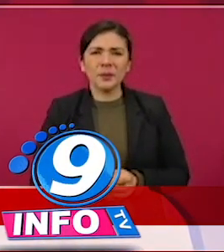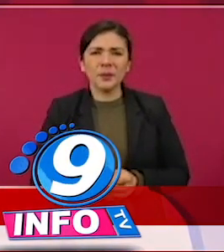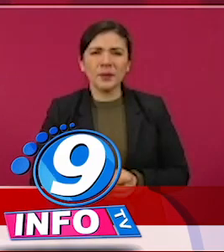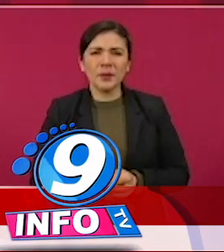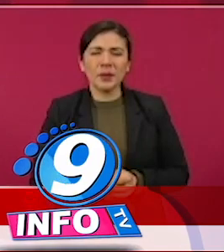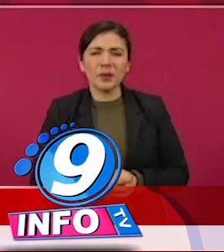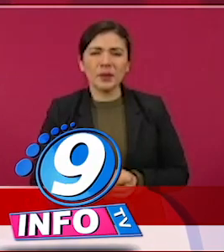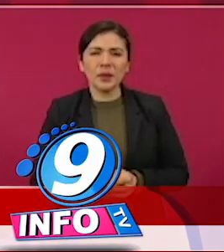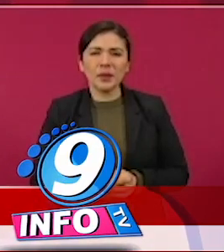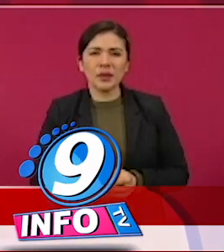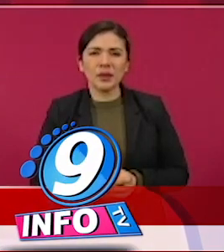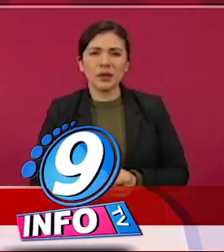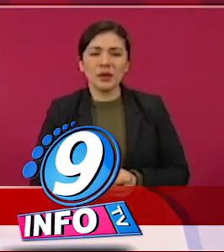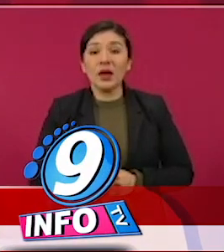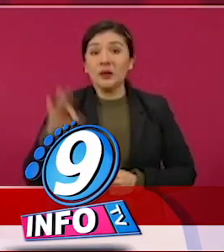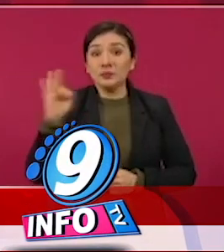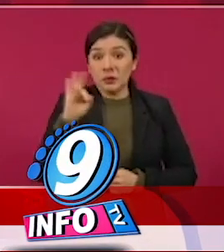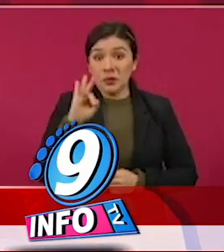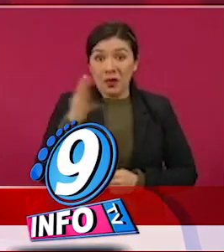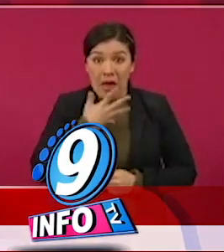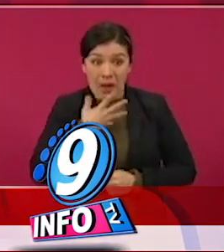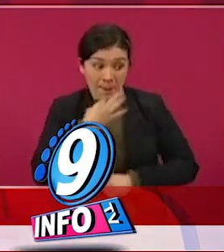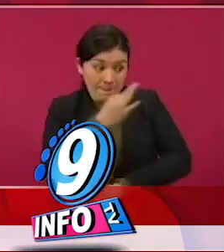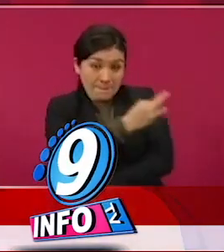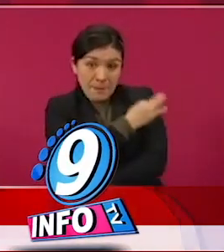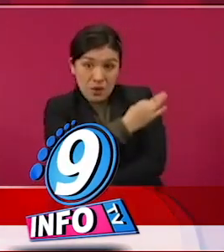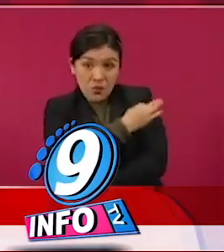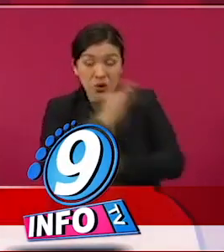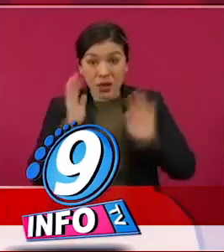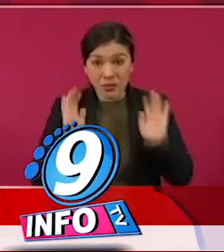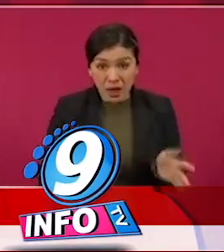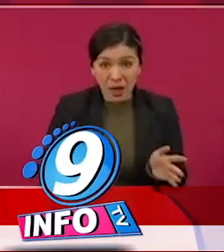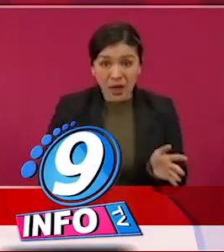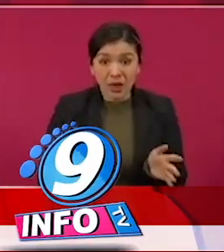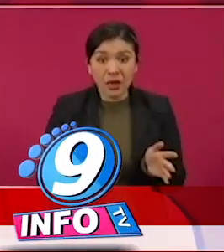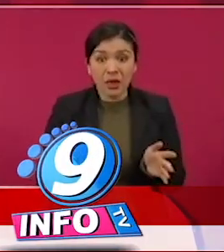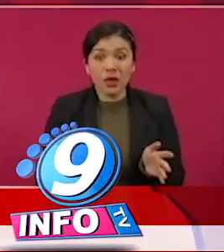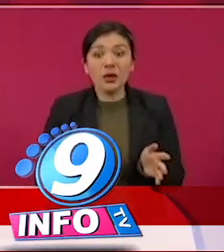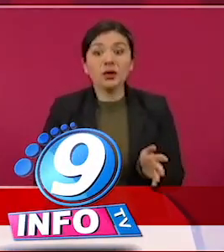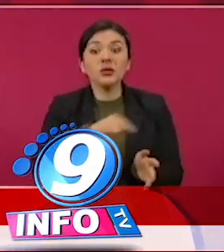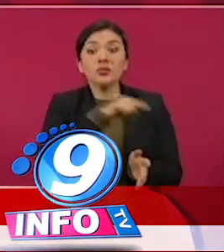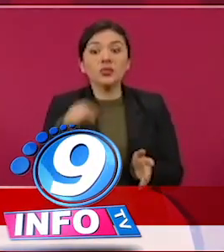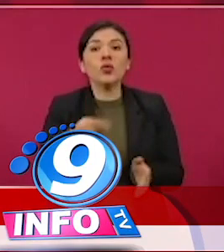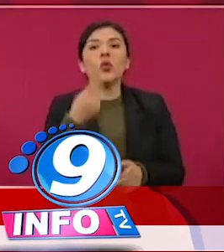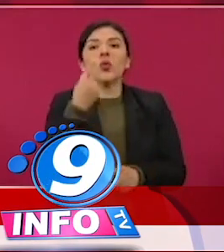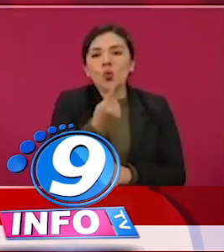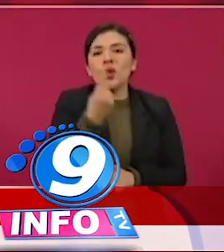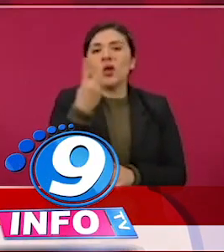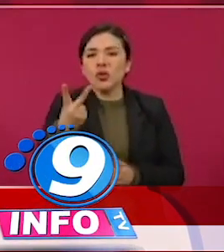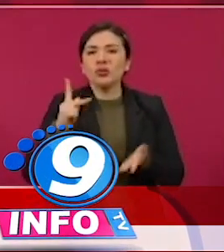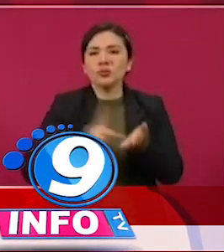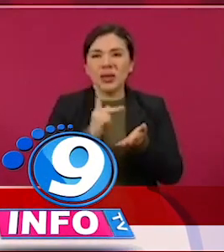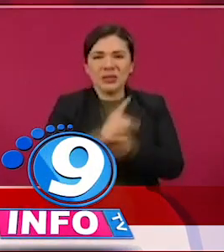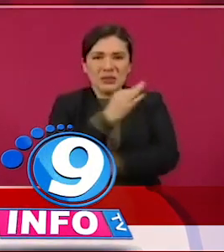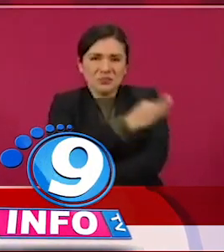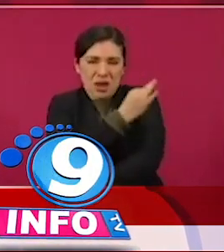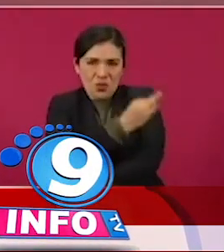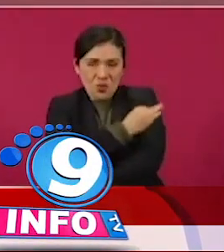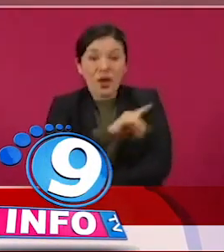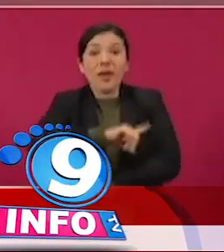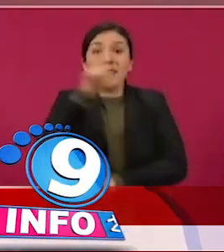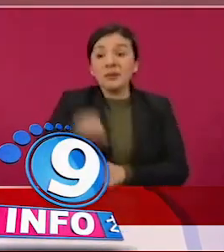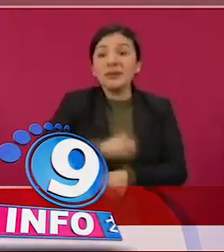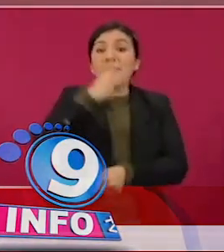Si uno está vacunado con las dos dosis y con el refuerzo,